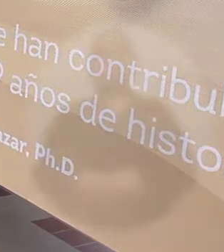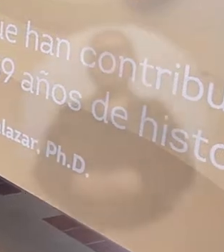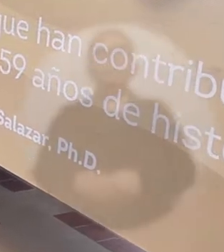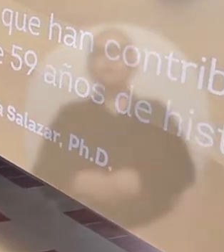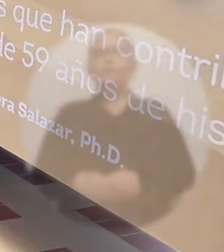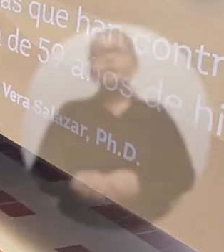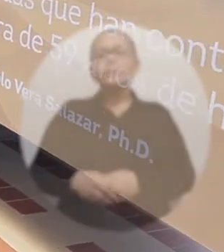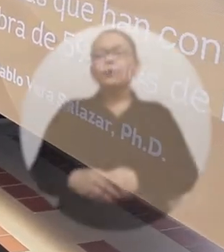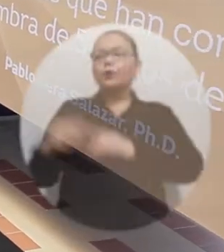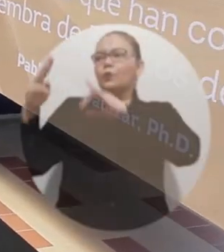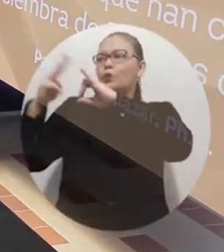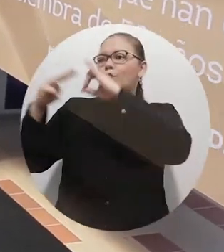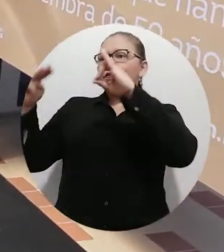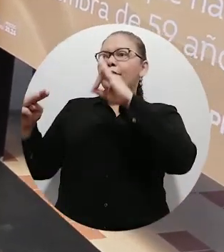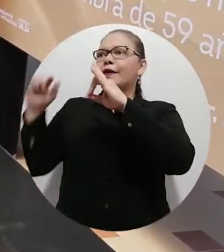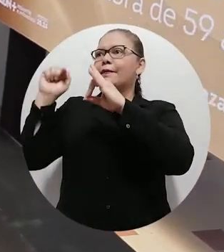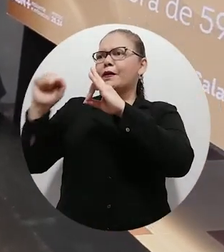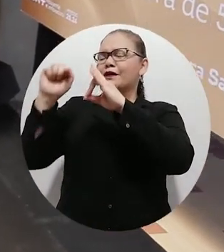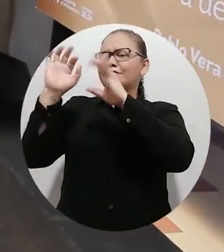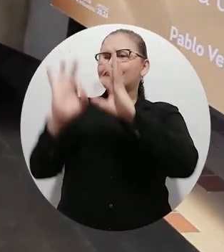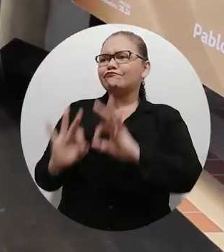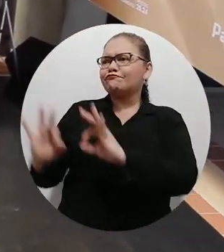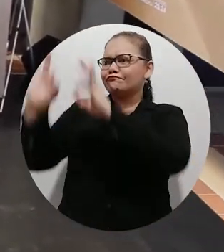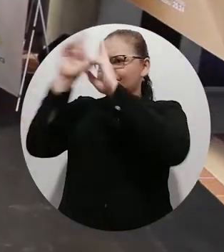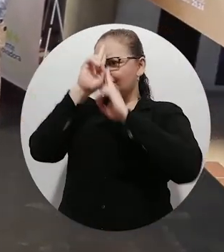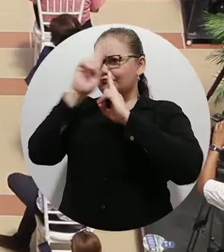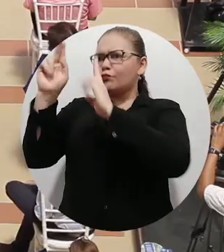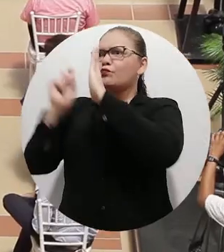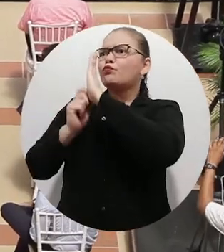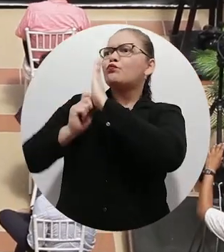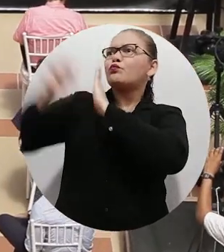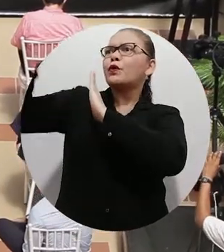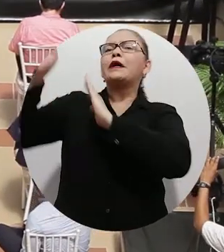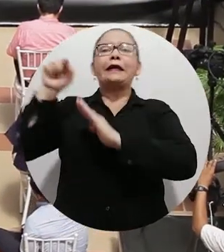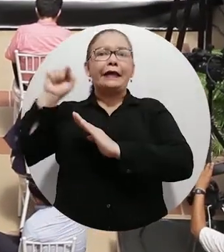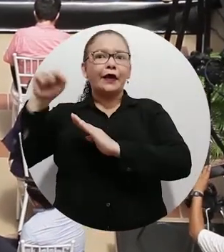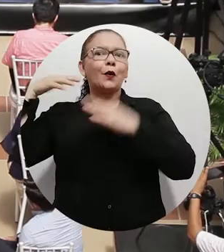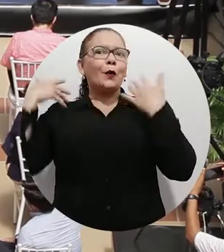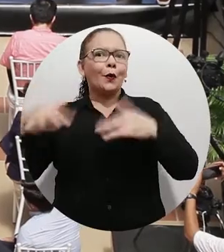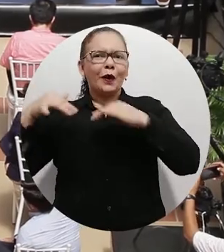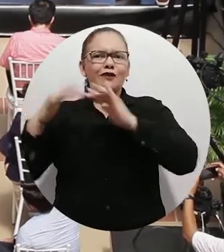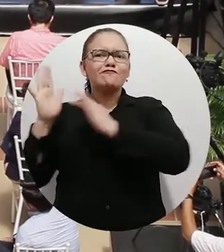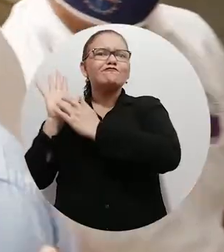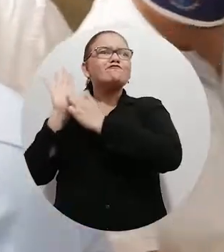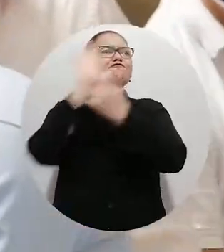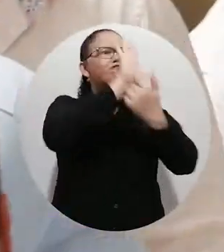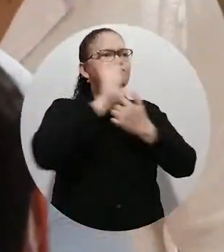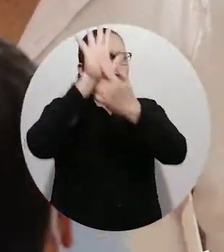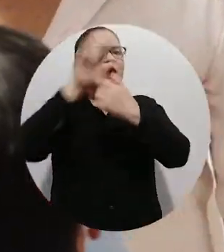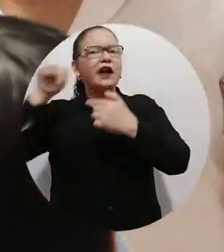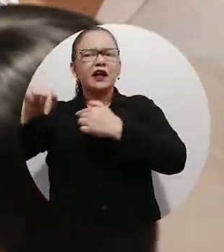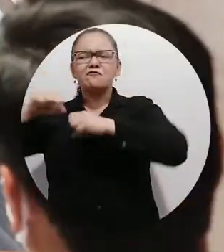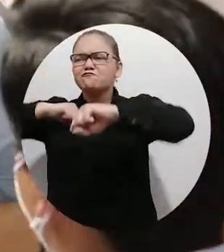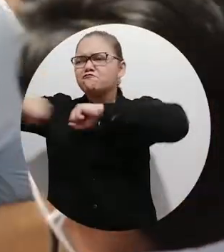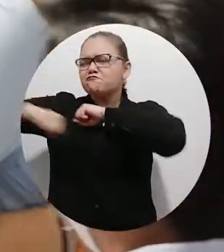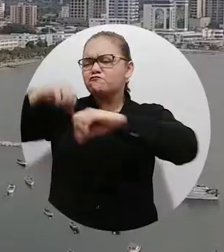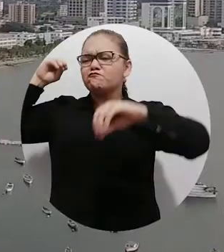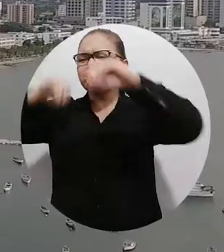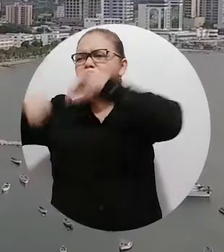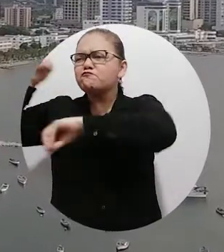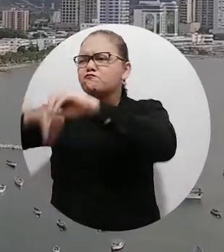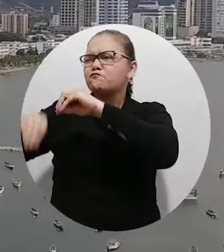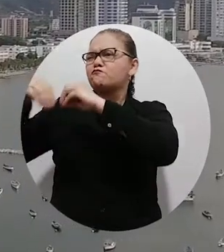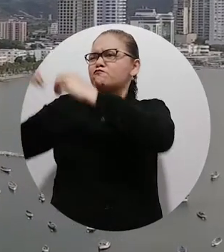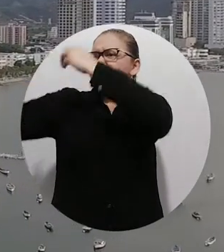Con la acreditación en alta calidad, la Universidad del Magdalena constató que es una institución cuya misión es pertinente frente a las